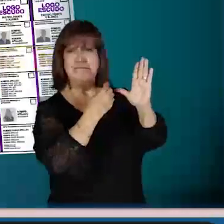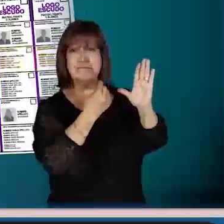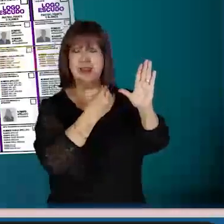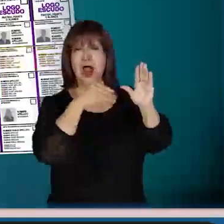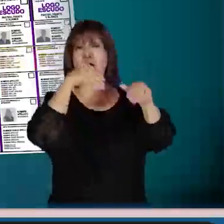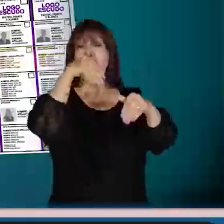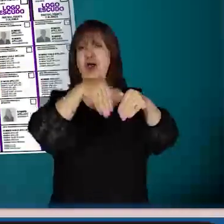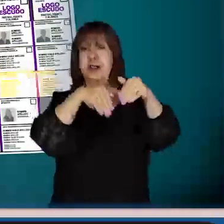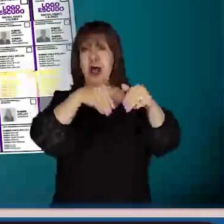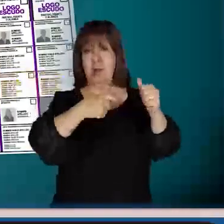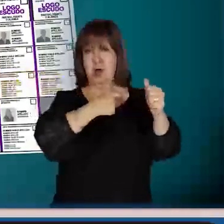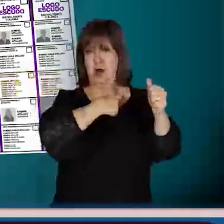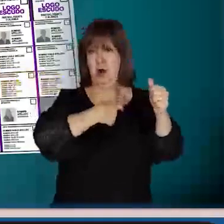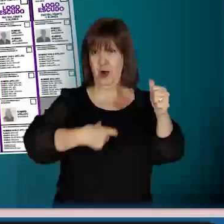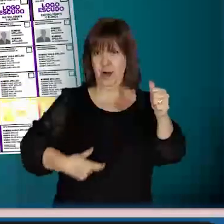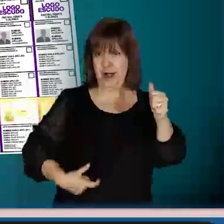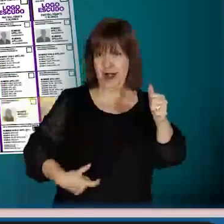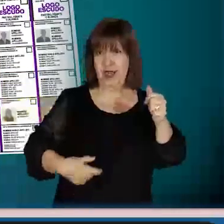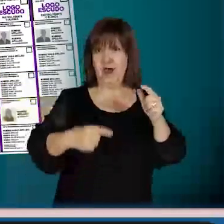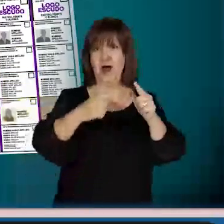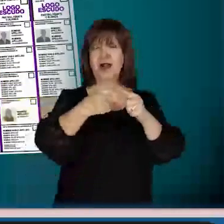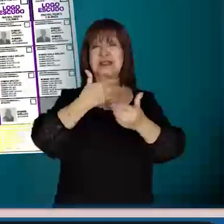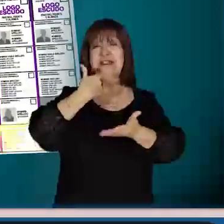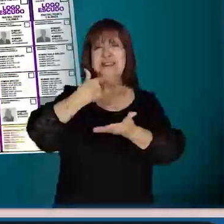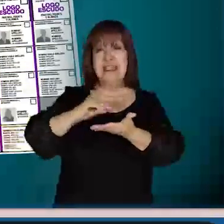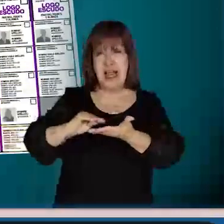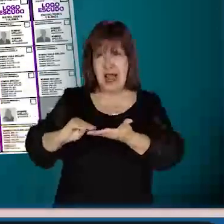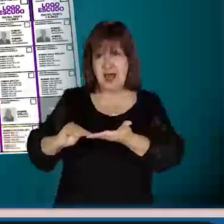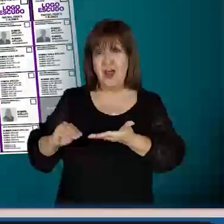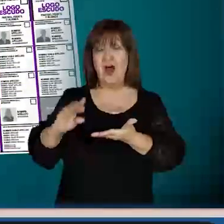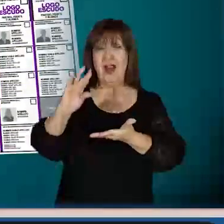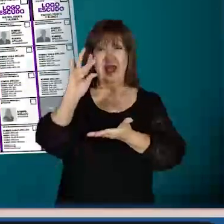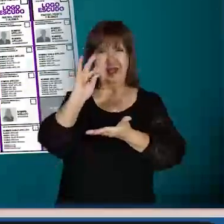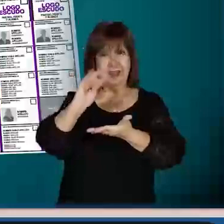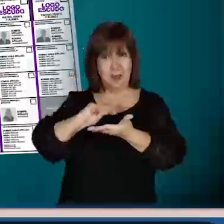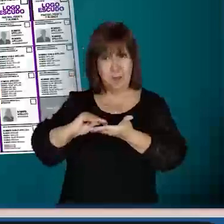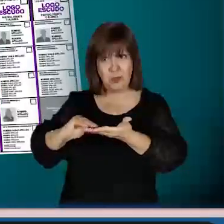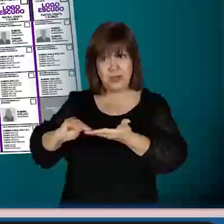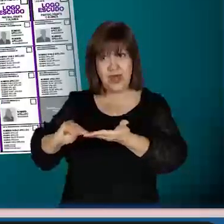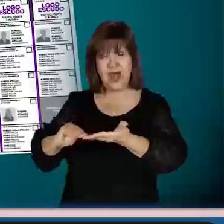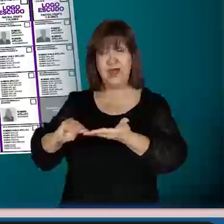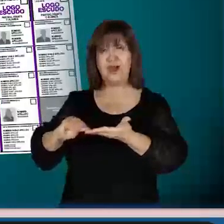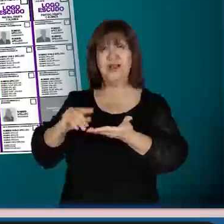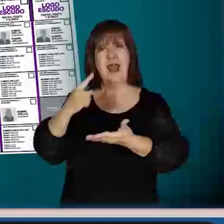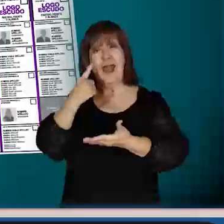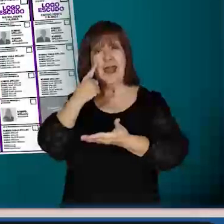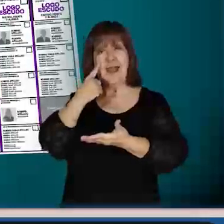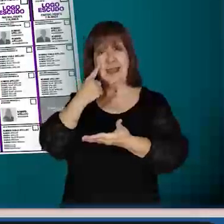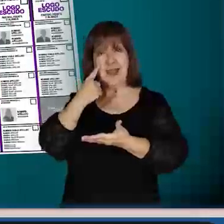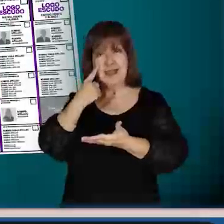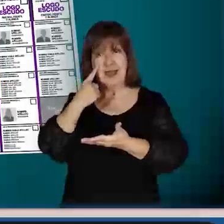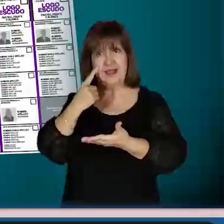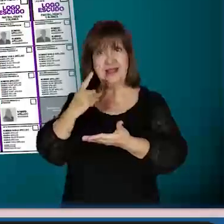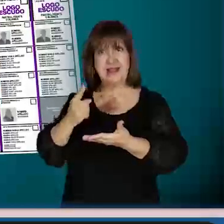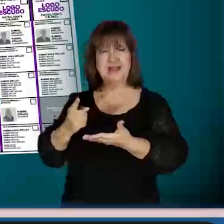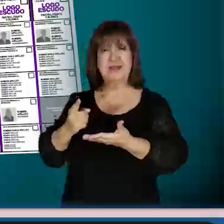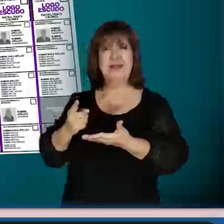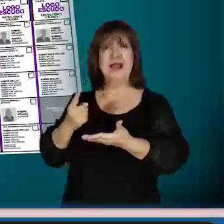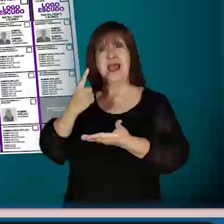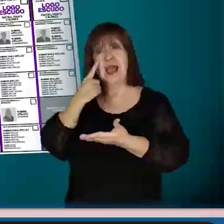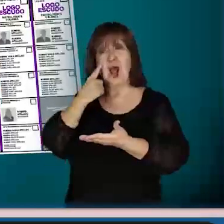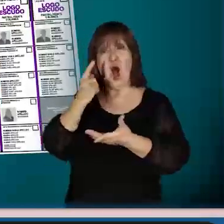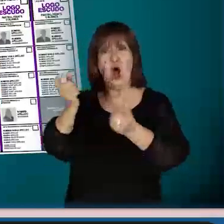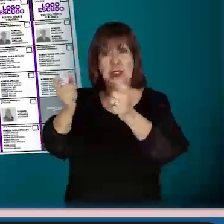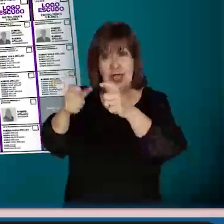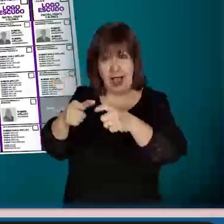señalan con flechas en la imagen desde el costado izquierdo de la boleta, gobernador, senadores, diputados, intendentes y